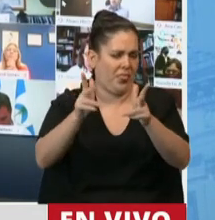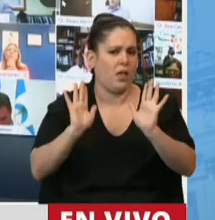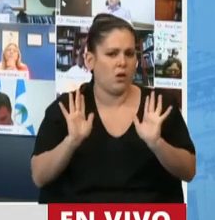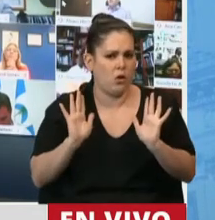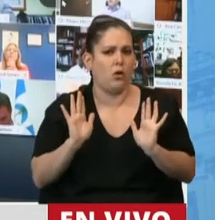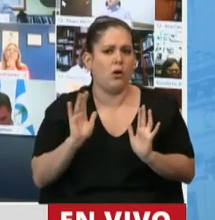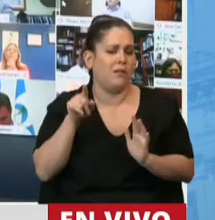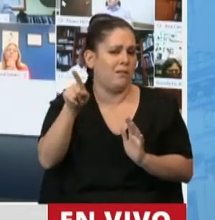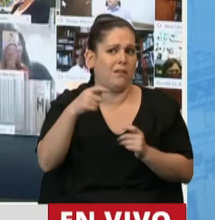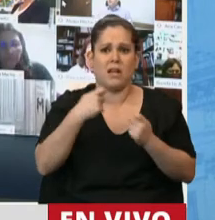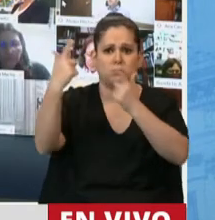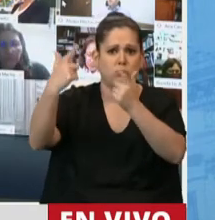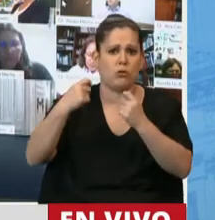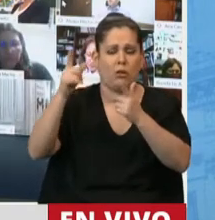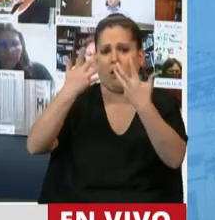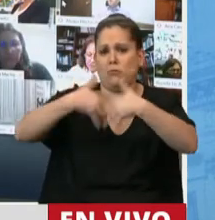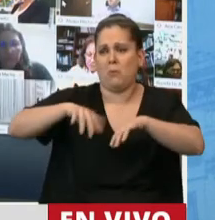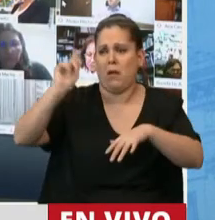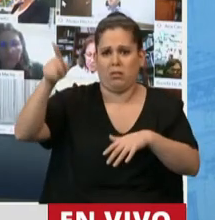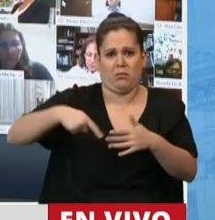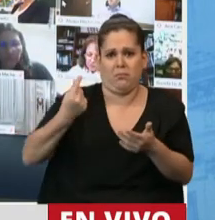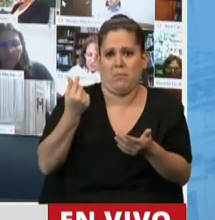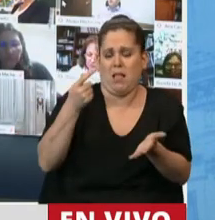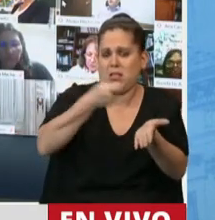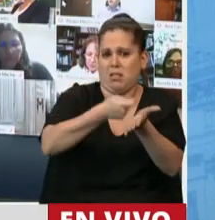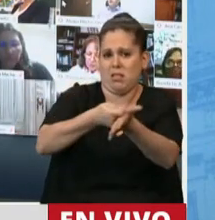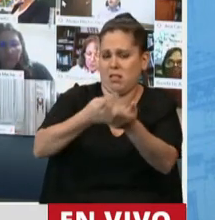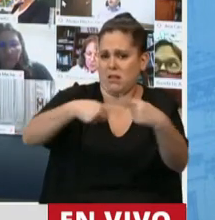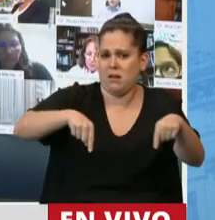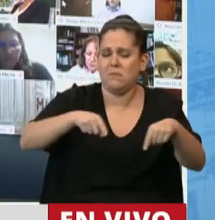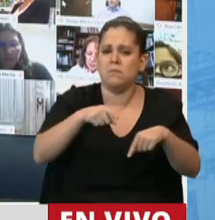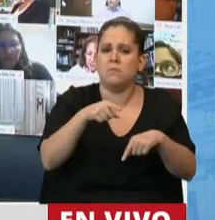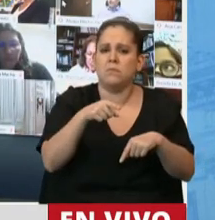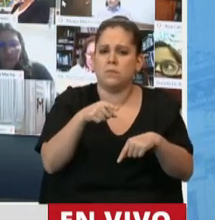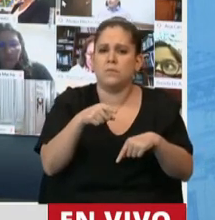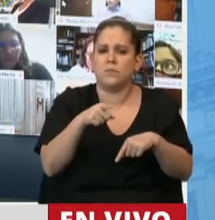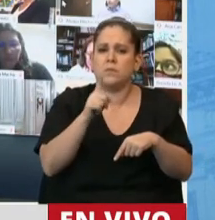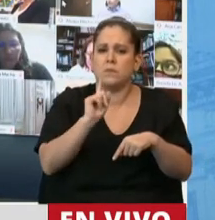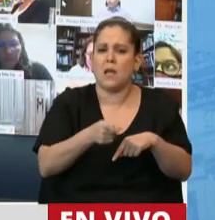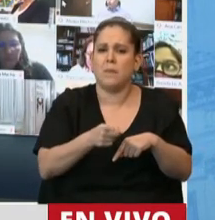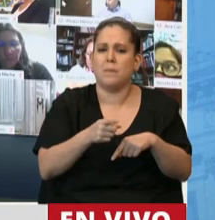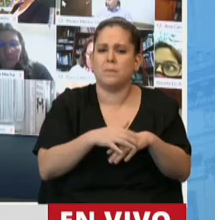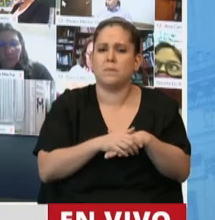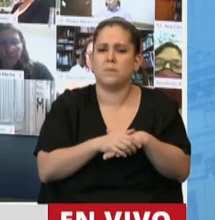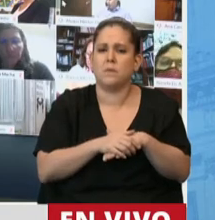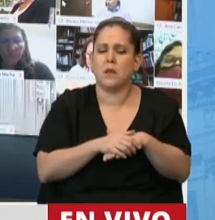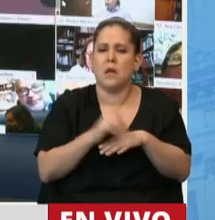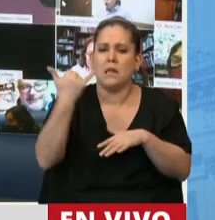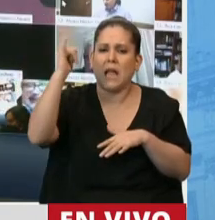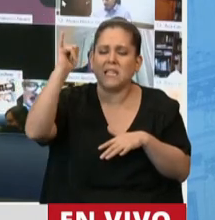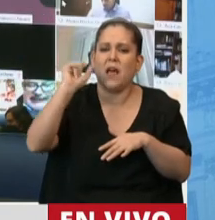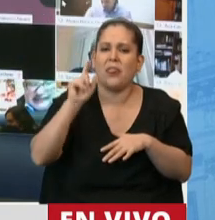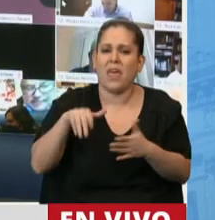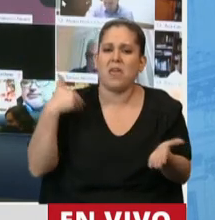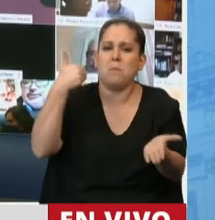se paga solo, y eso es fundamental. Como término de negocio, se dice ver la tasa de retorno de la inversión que se